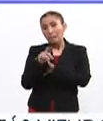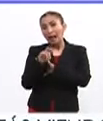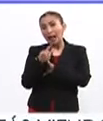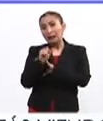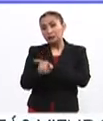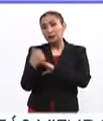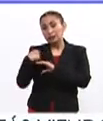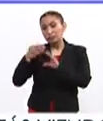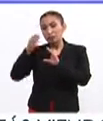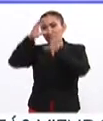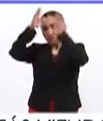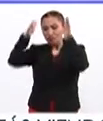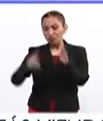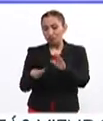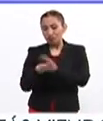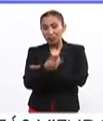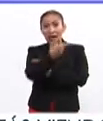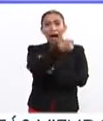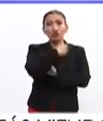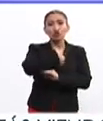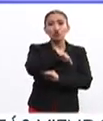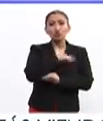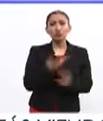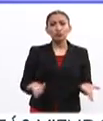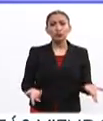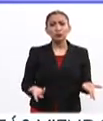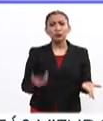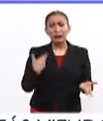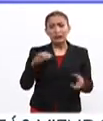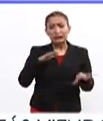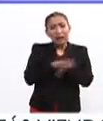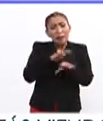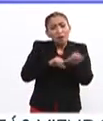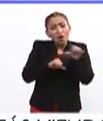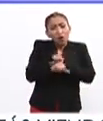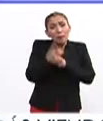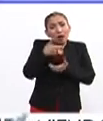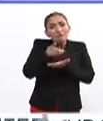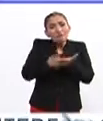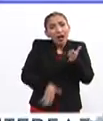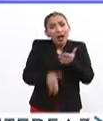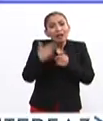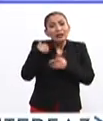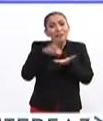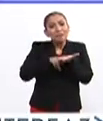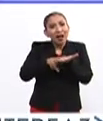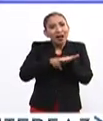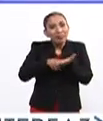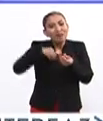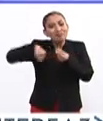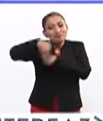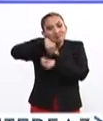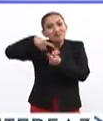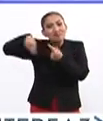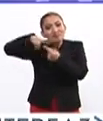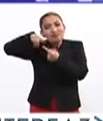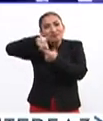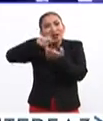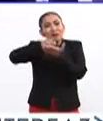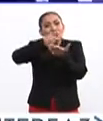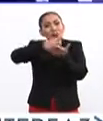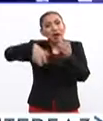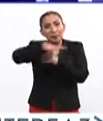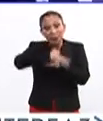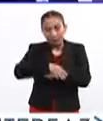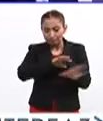los boilers como nosotros de gas. Entonces, es una conversión a una economía verde, a una economía cíclica, a una economía ecológica.